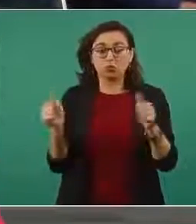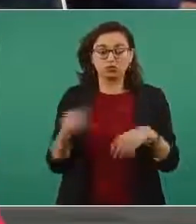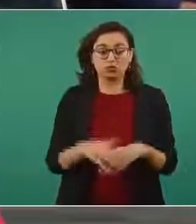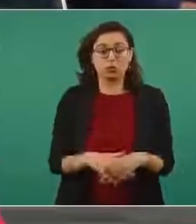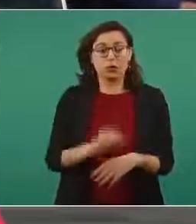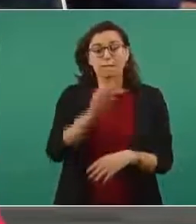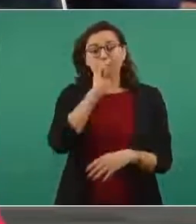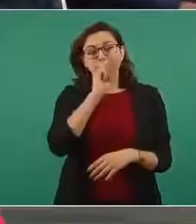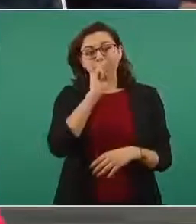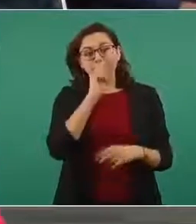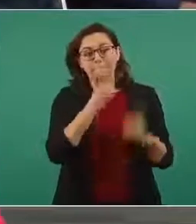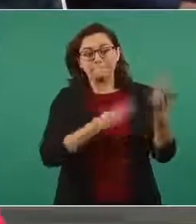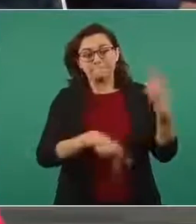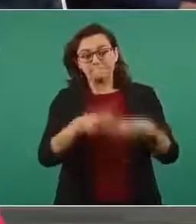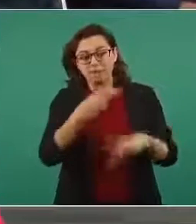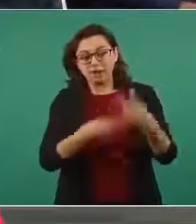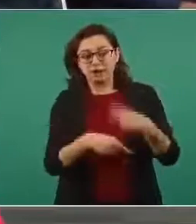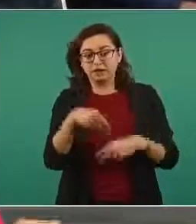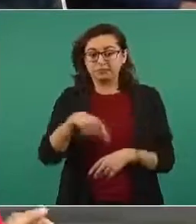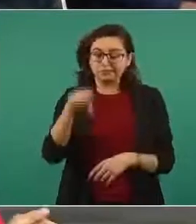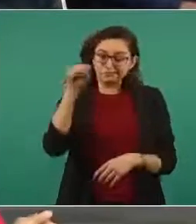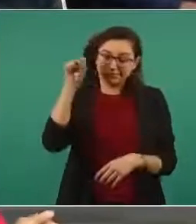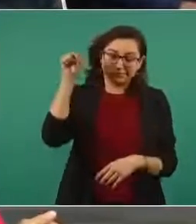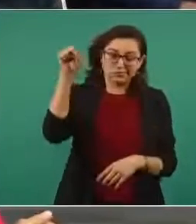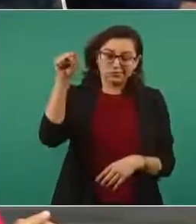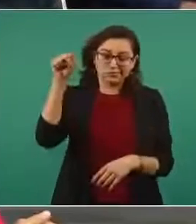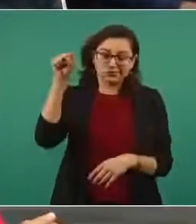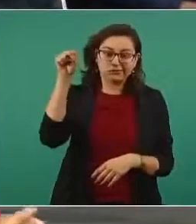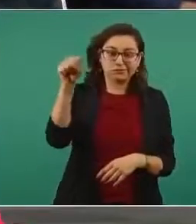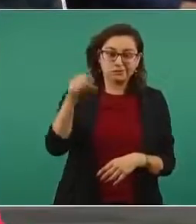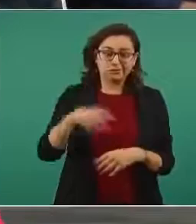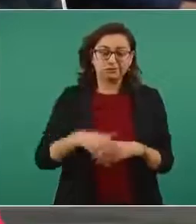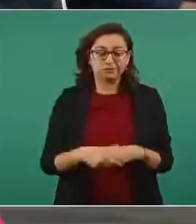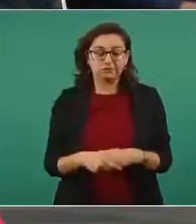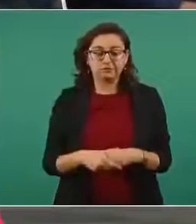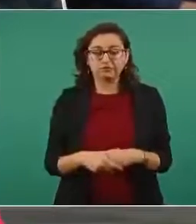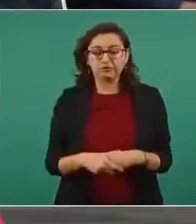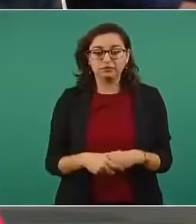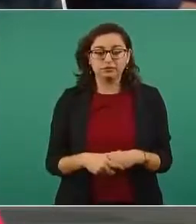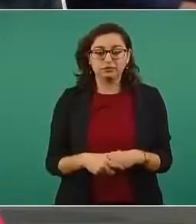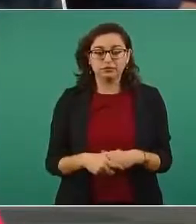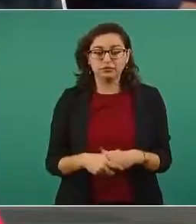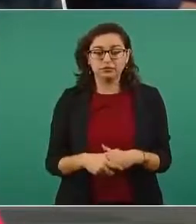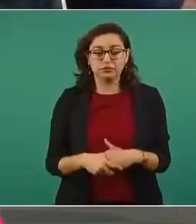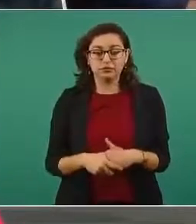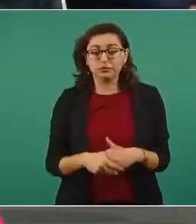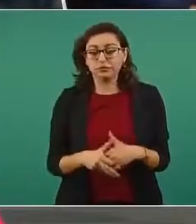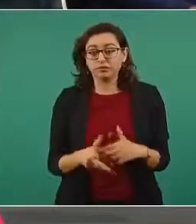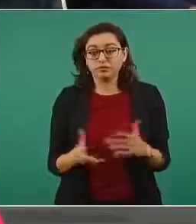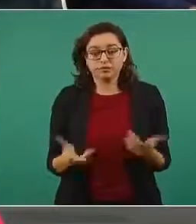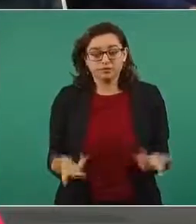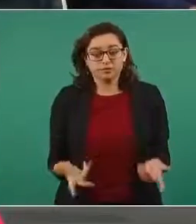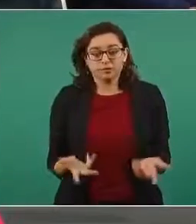viniendo aquí a la Ciudad de México a manifestarse anda pues como usted comprenderá terriblemente buscando a su hijo